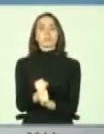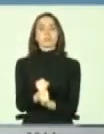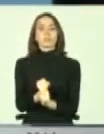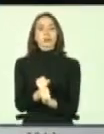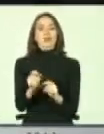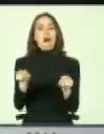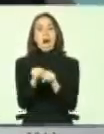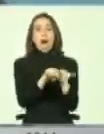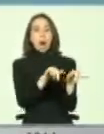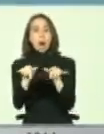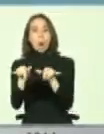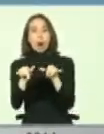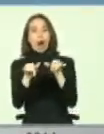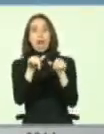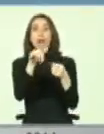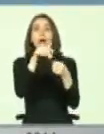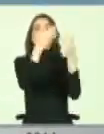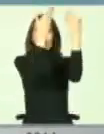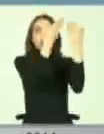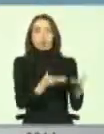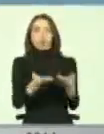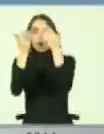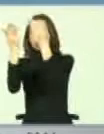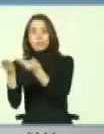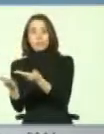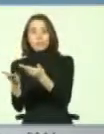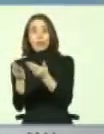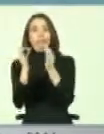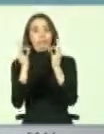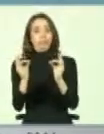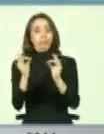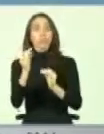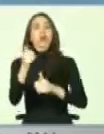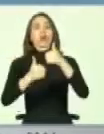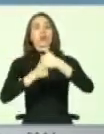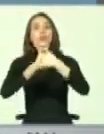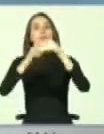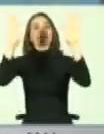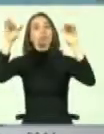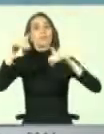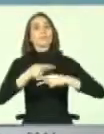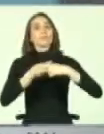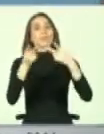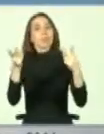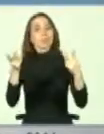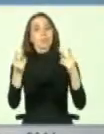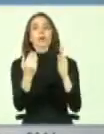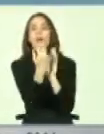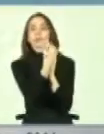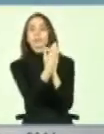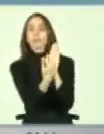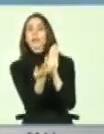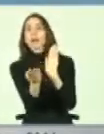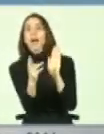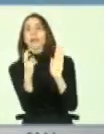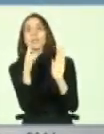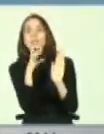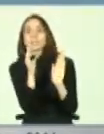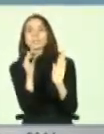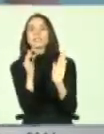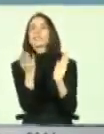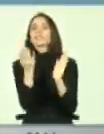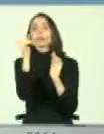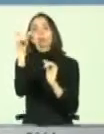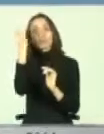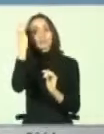condición en un concurso público en el sentido de requisitos o rendimiento,